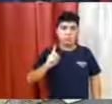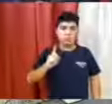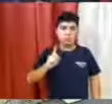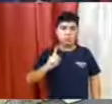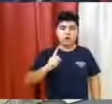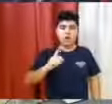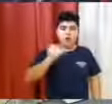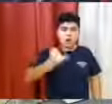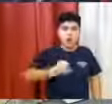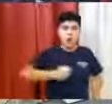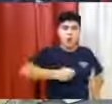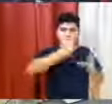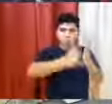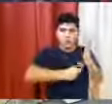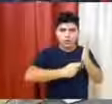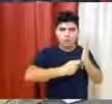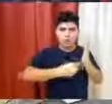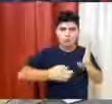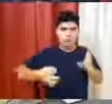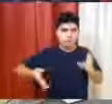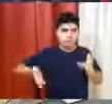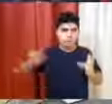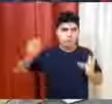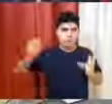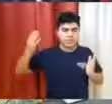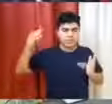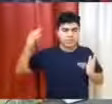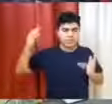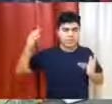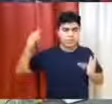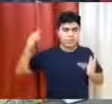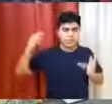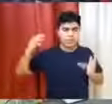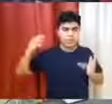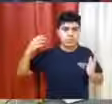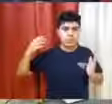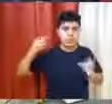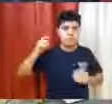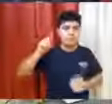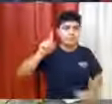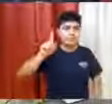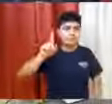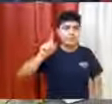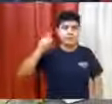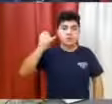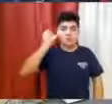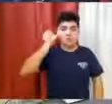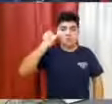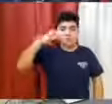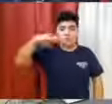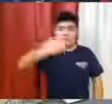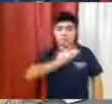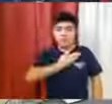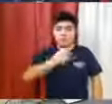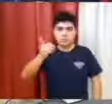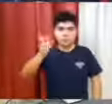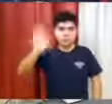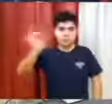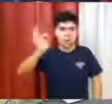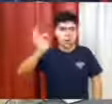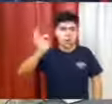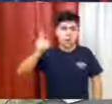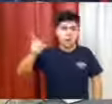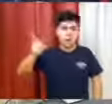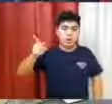contrato de comodato de hace tiempo, pero que YPF no desconoce. O sea, está pagando